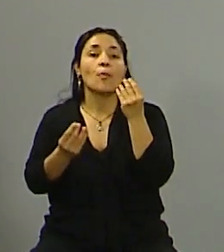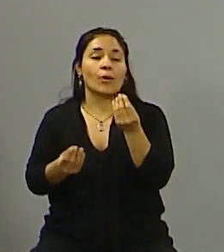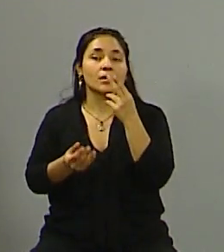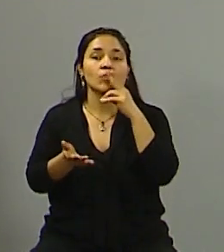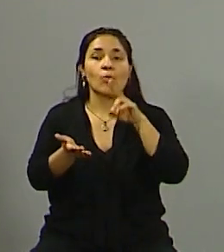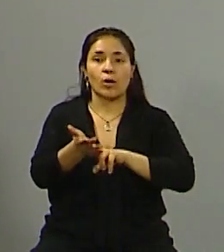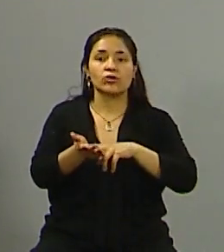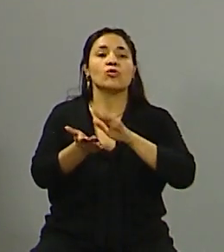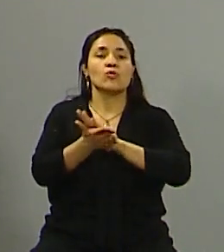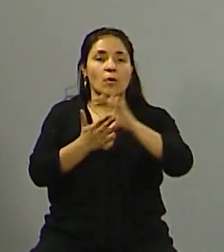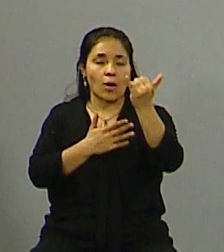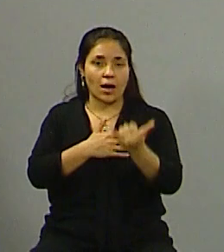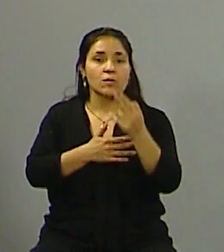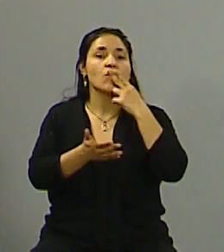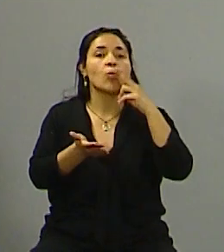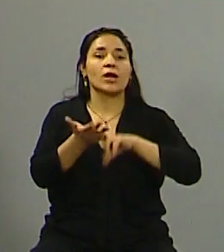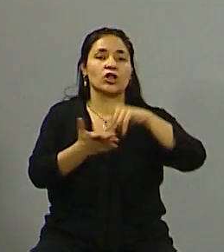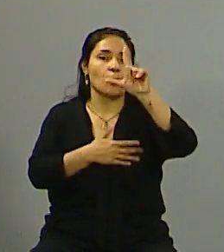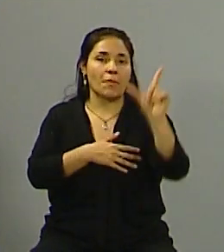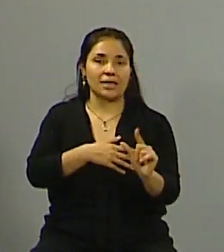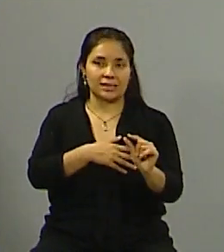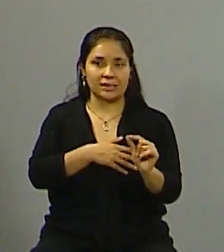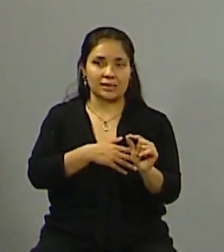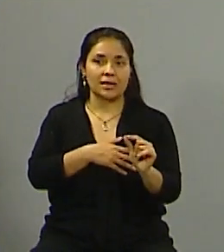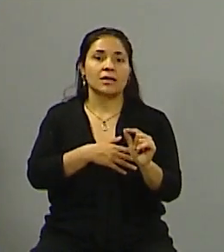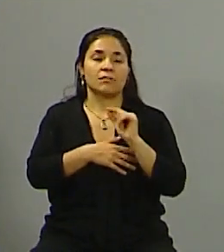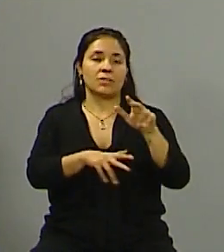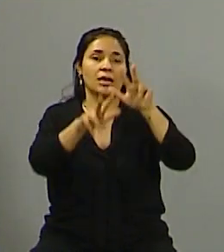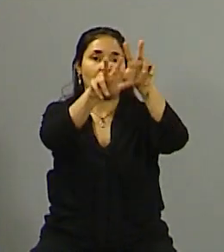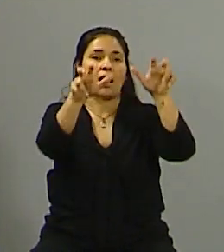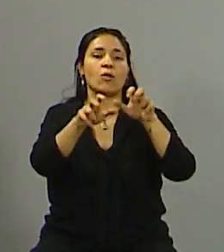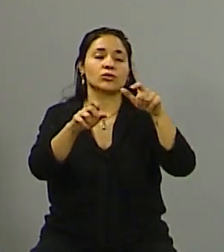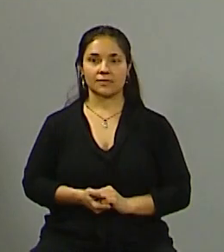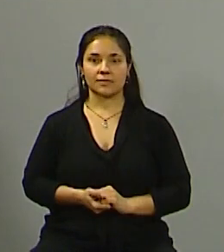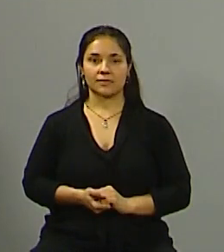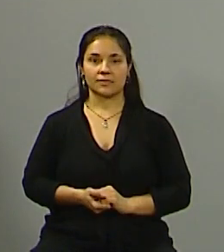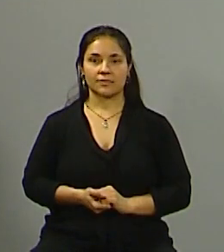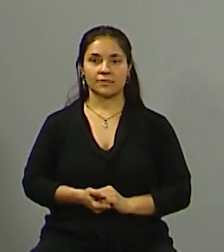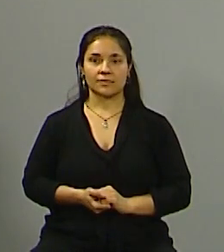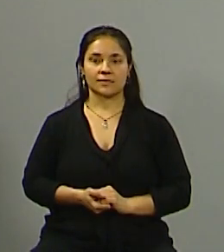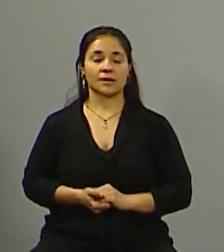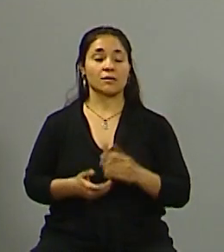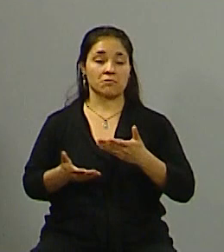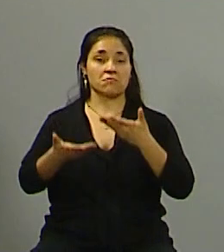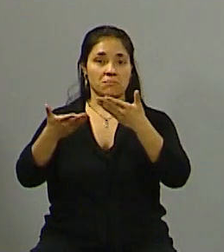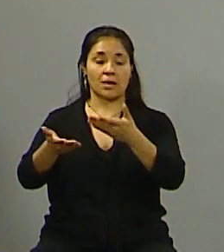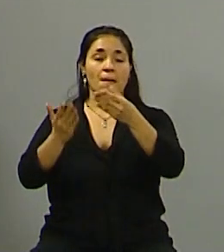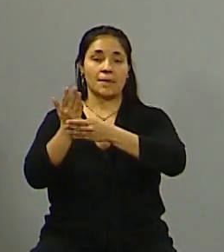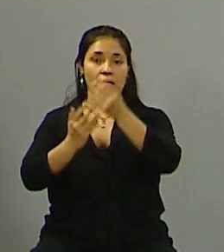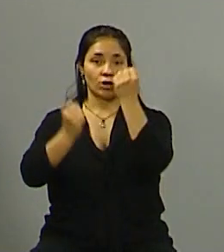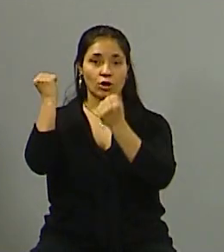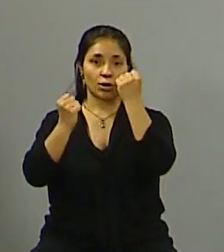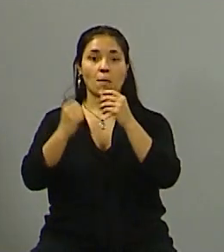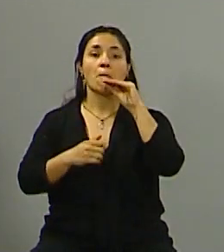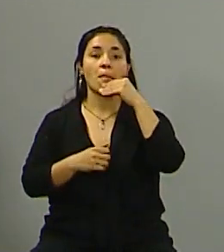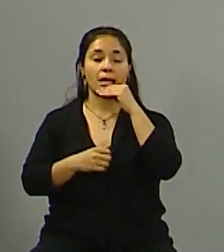impuesto que es el impuesto país en los recursos de recaudación del Estado Bueno veíamos al Ministro de Economía Sergio